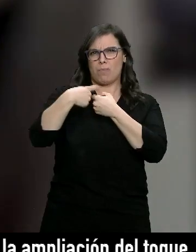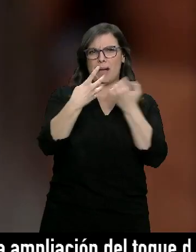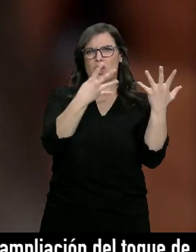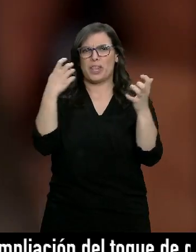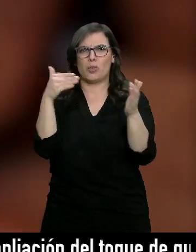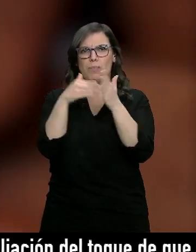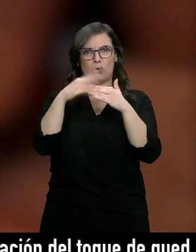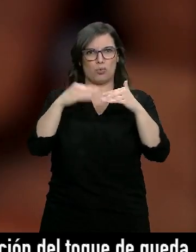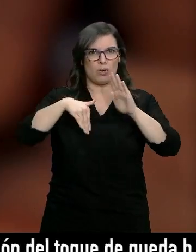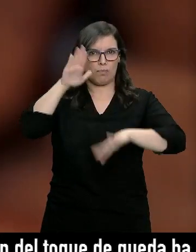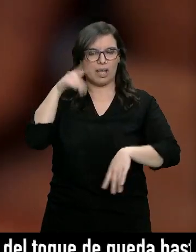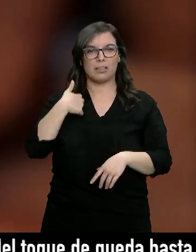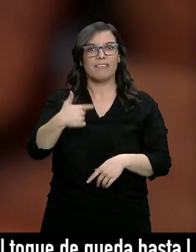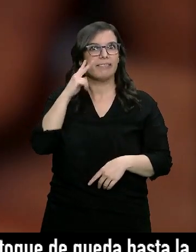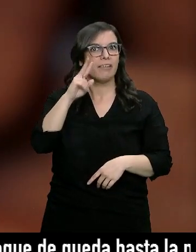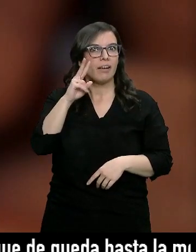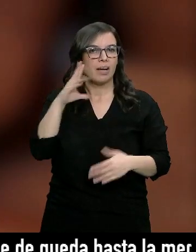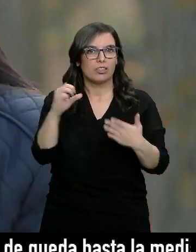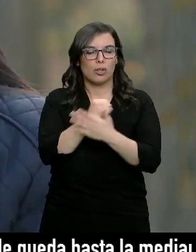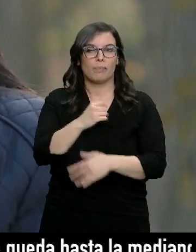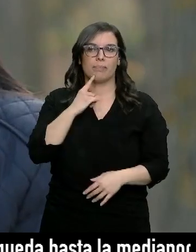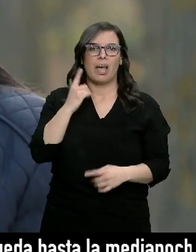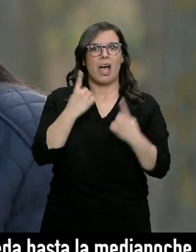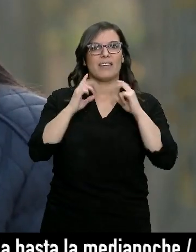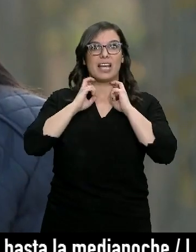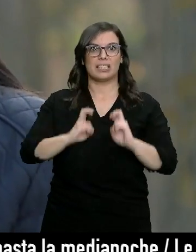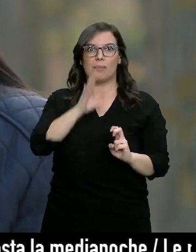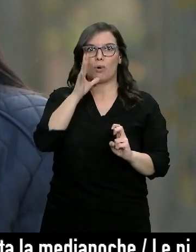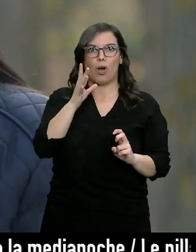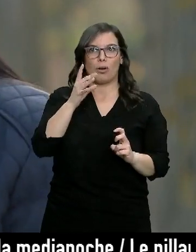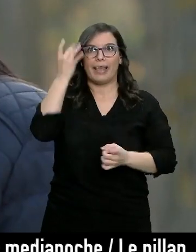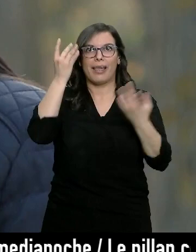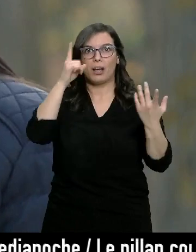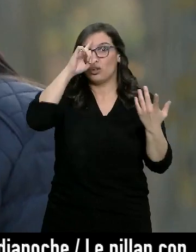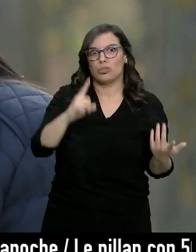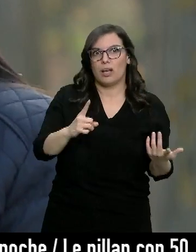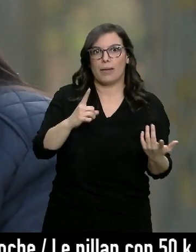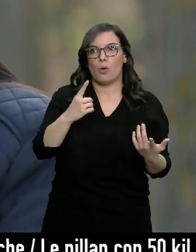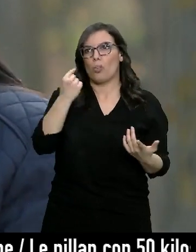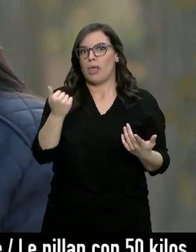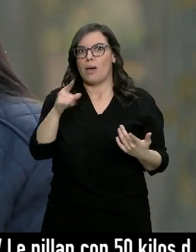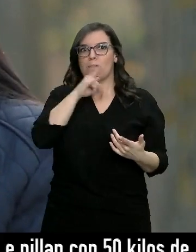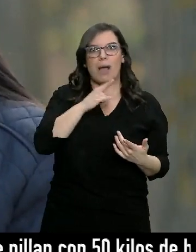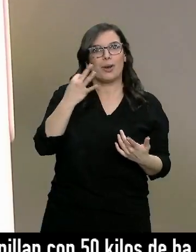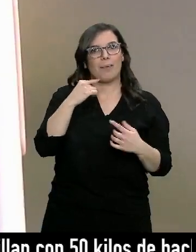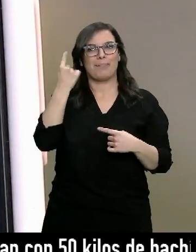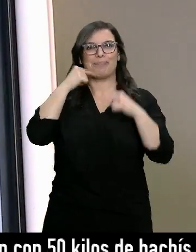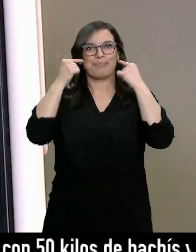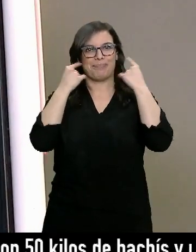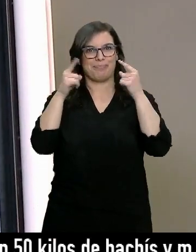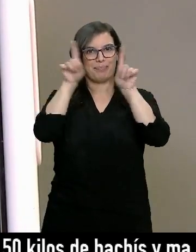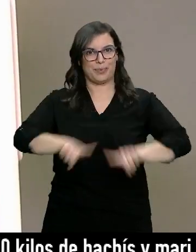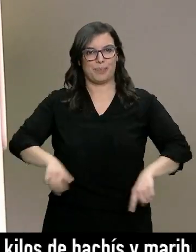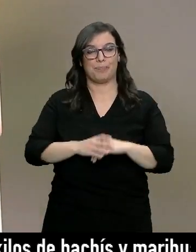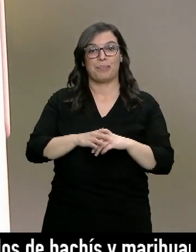que no se pierden sus contenidos. Sí que es estresante porque muchas veces no sabes ya qué hacer o tienes mal día, pero tienes que poner buena cara. Un